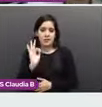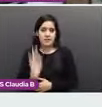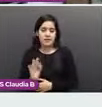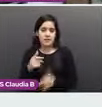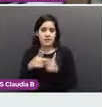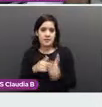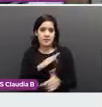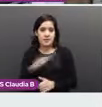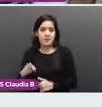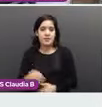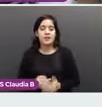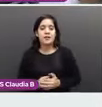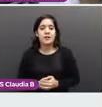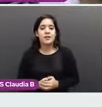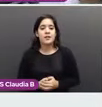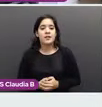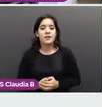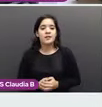¿Siguiente? Ah, bueno.